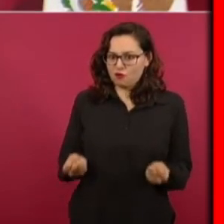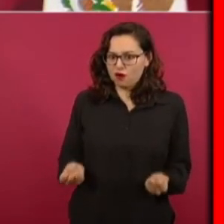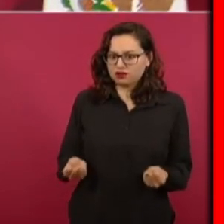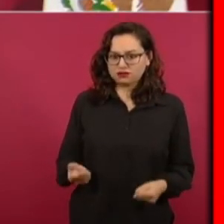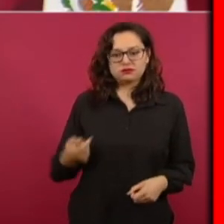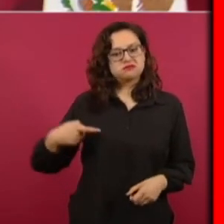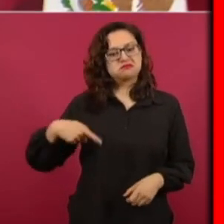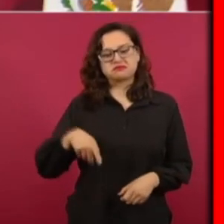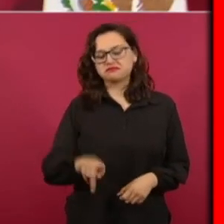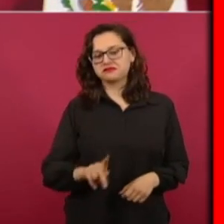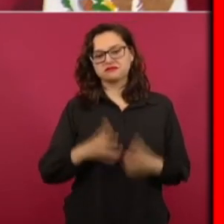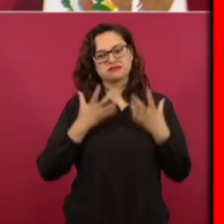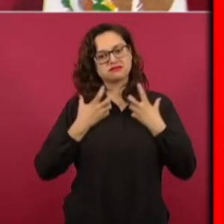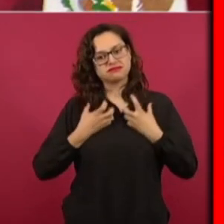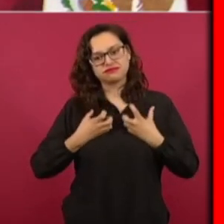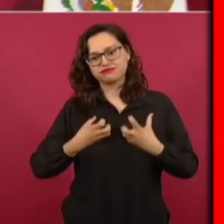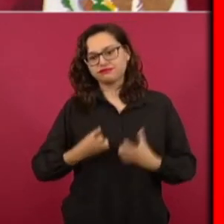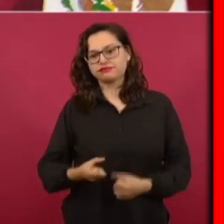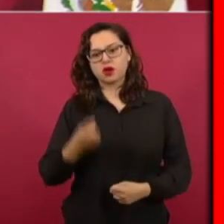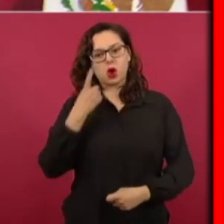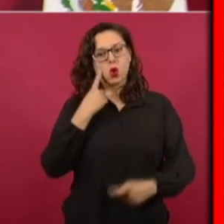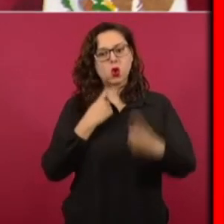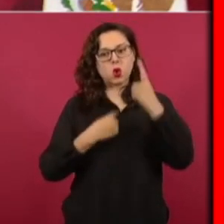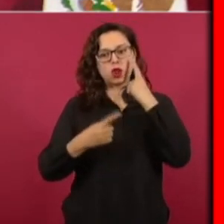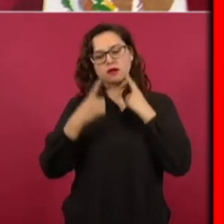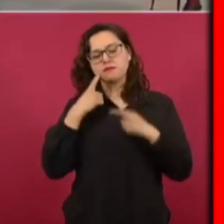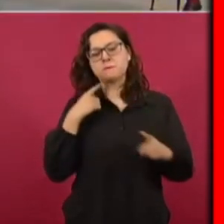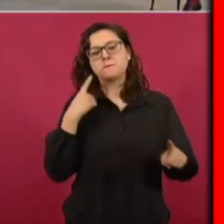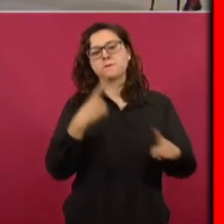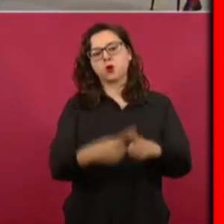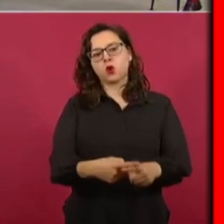Francisco I. Madero por eso